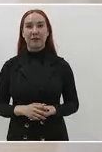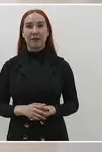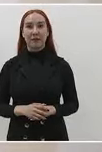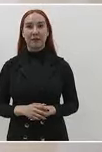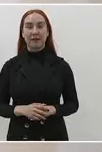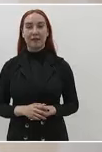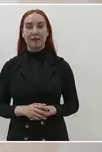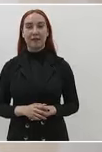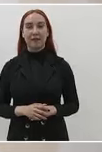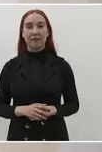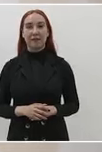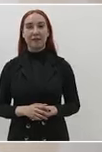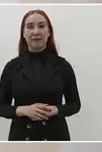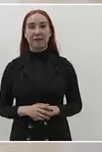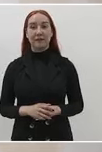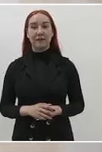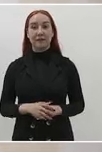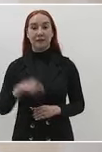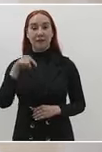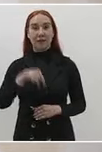En San Luis Potosí